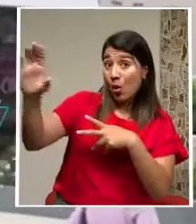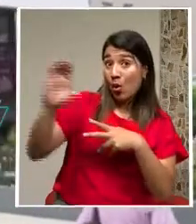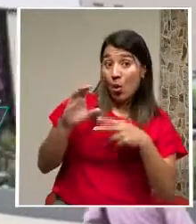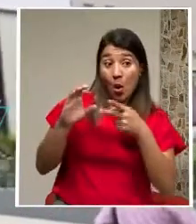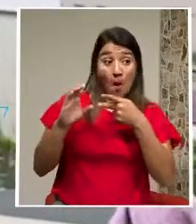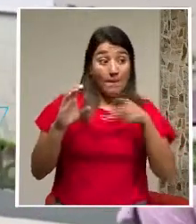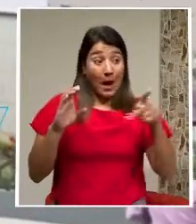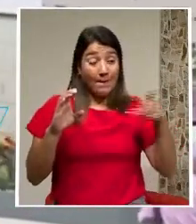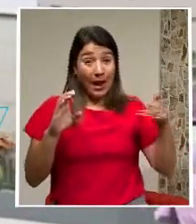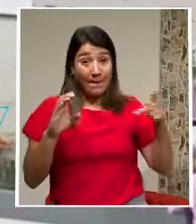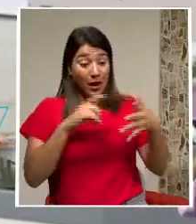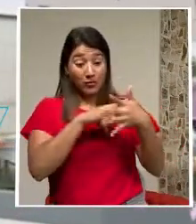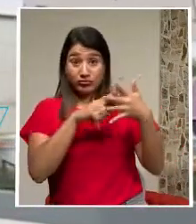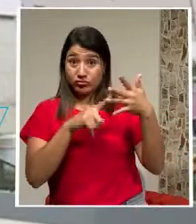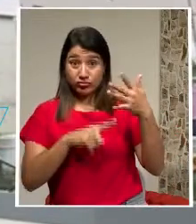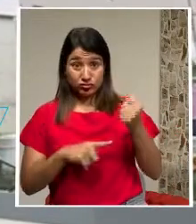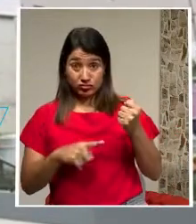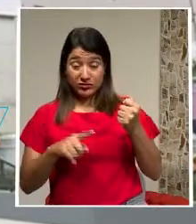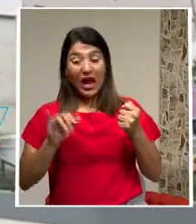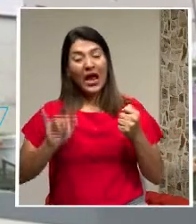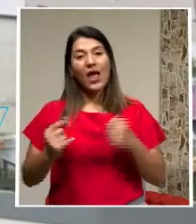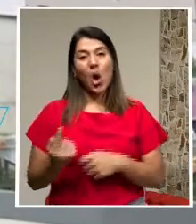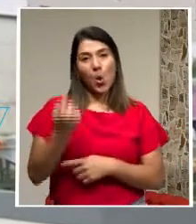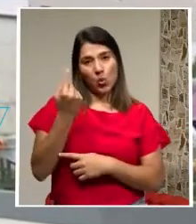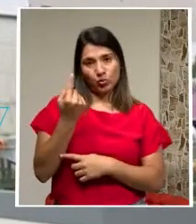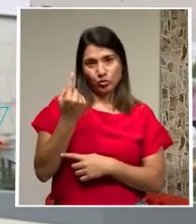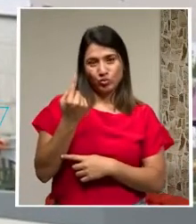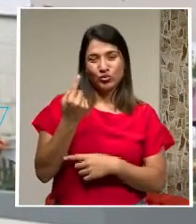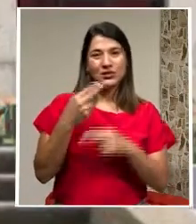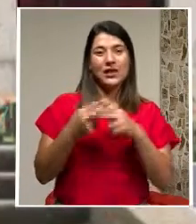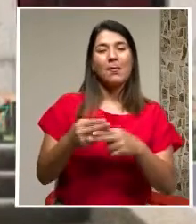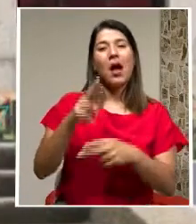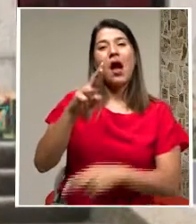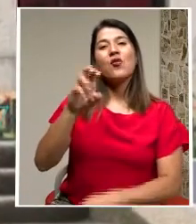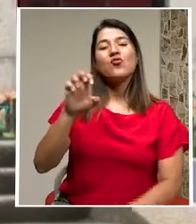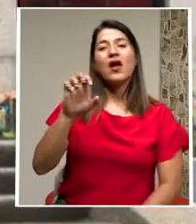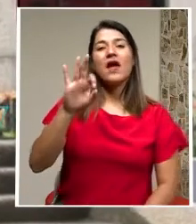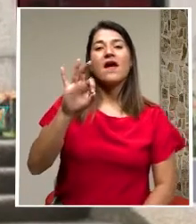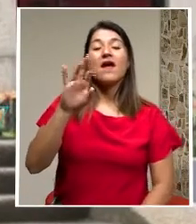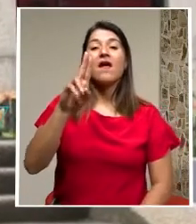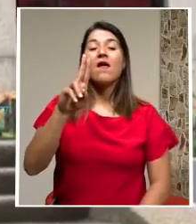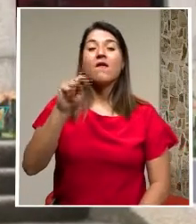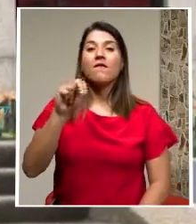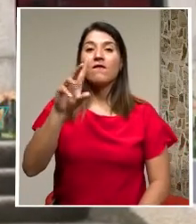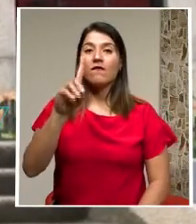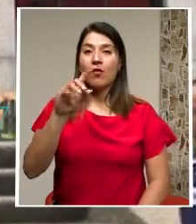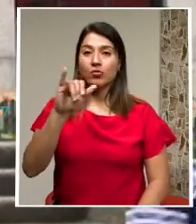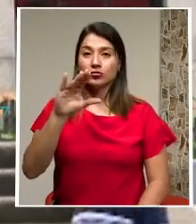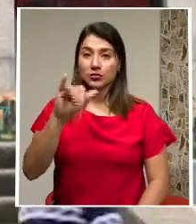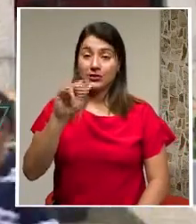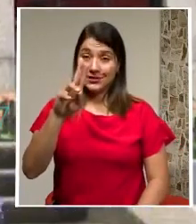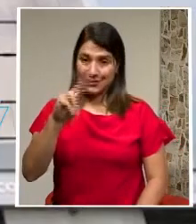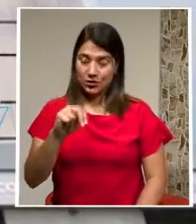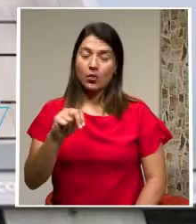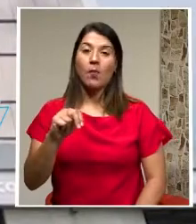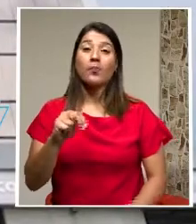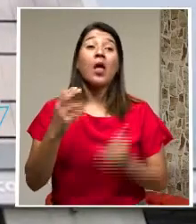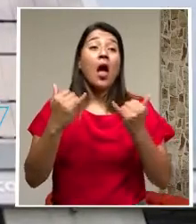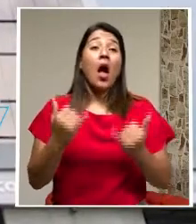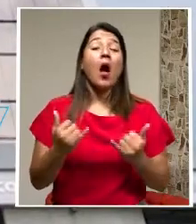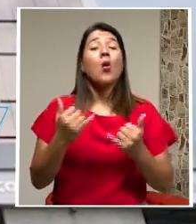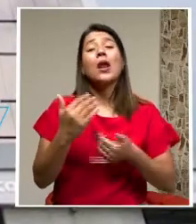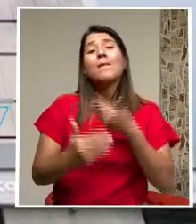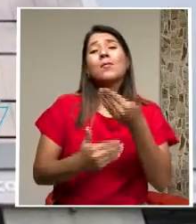que Otras líneas Como vivienda Y vehículos Llevan un ritmo De crecimiento Menor Debido al lento Proceso De reactivación Económica